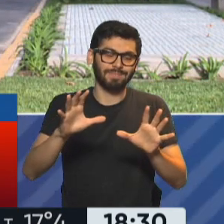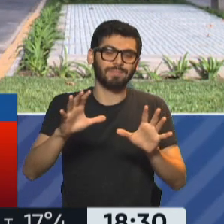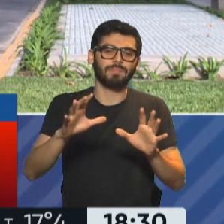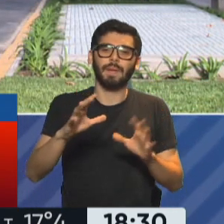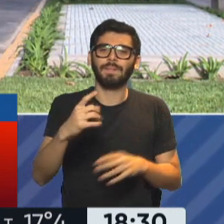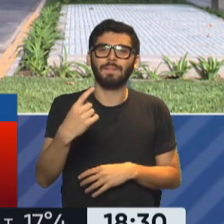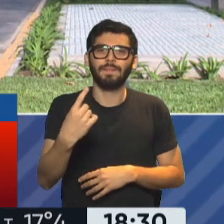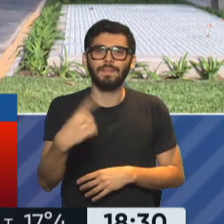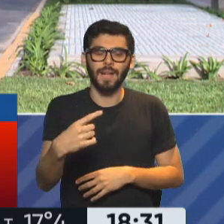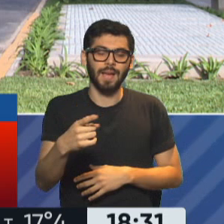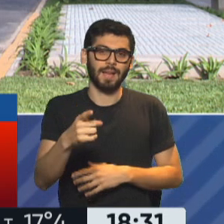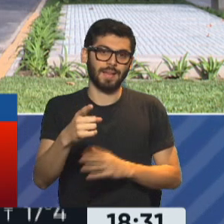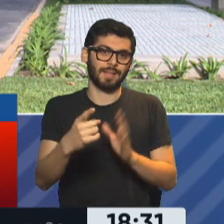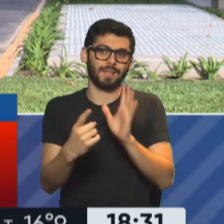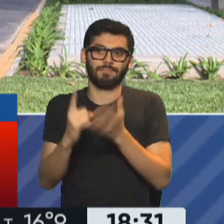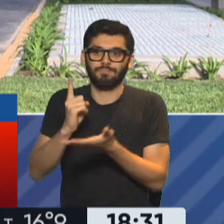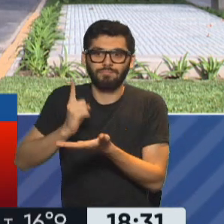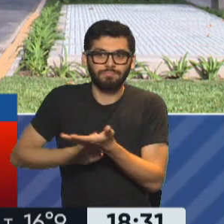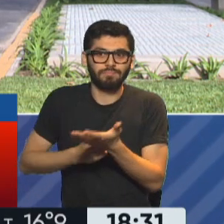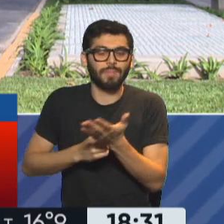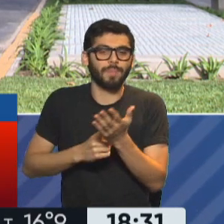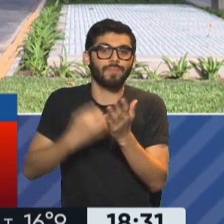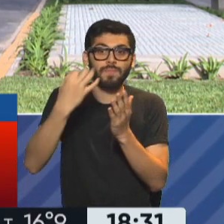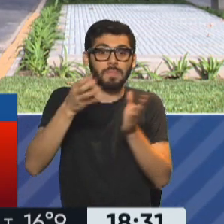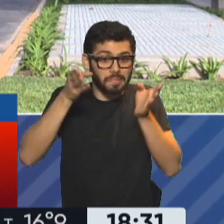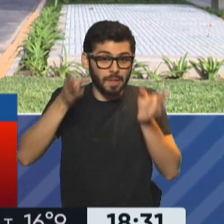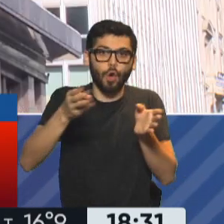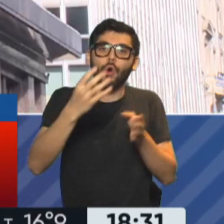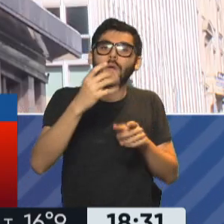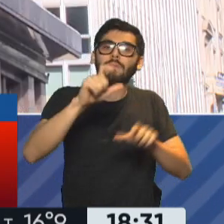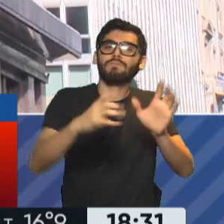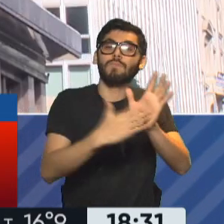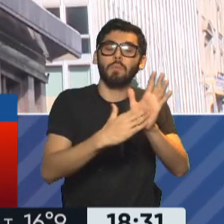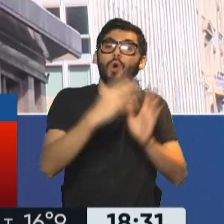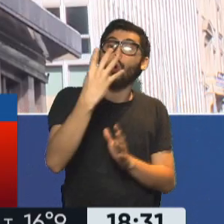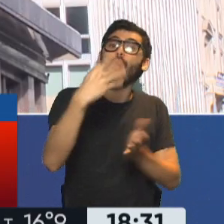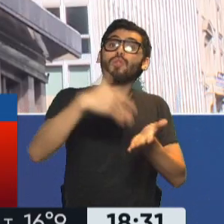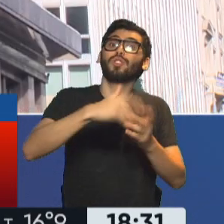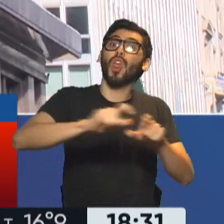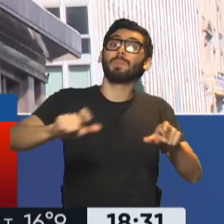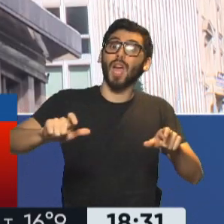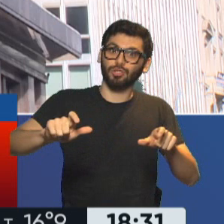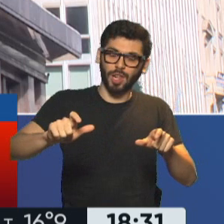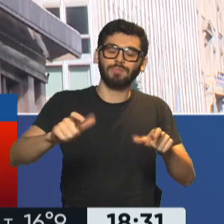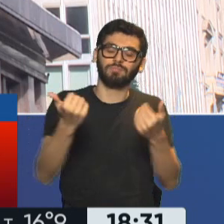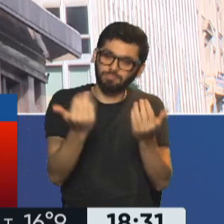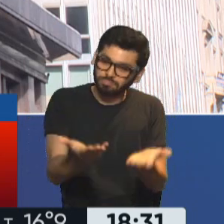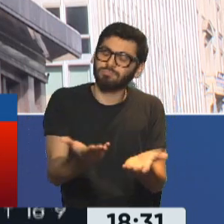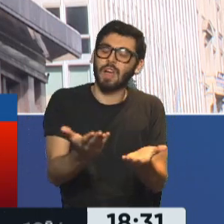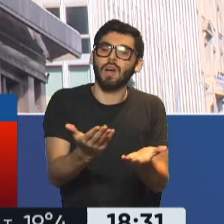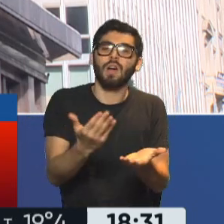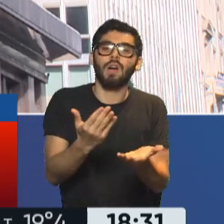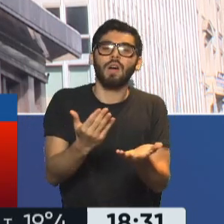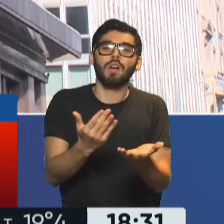hablando de estas medidas que afectan a más de 4 millones de monotributistas y se basan básicamente en los siguientes puntos. El